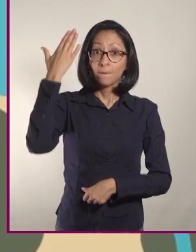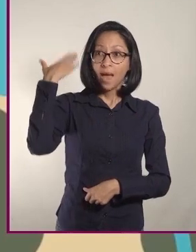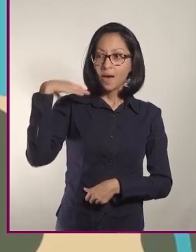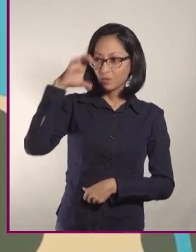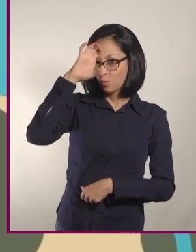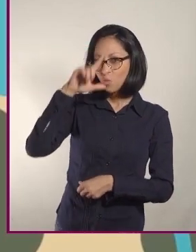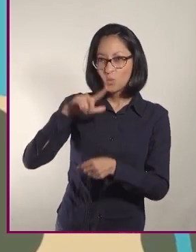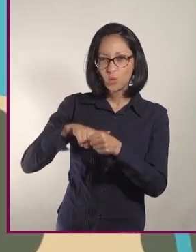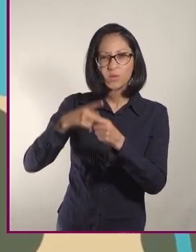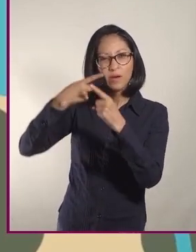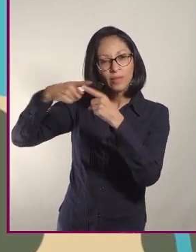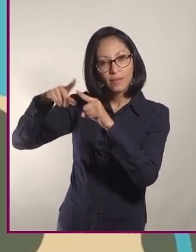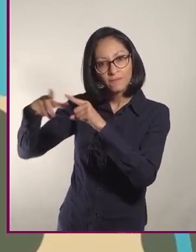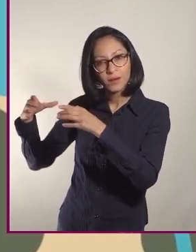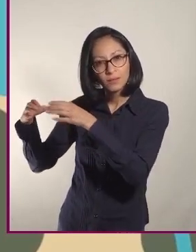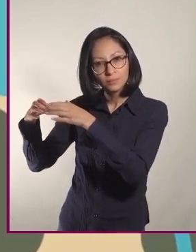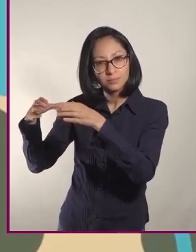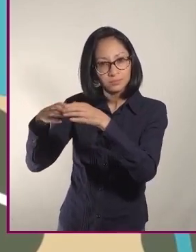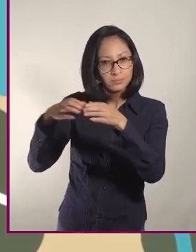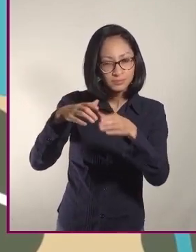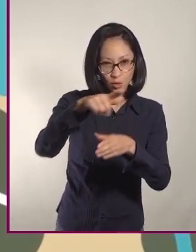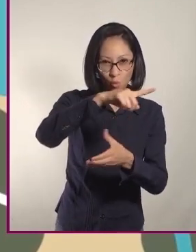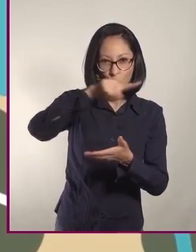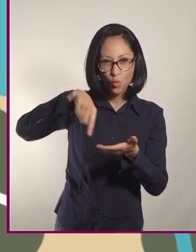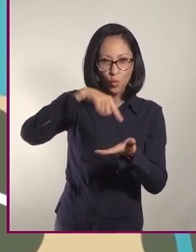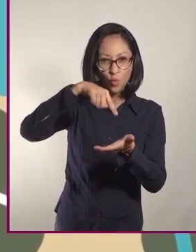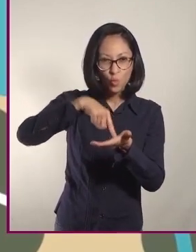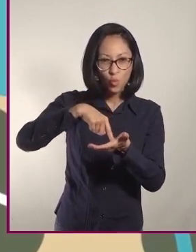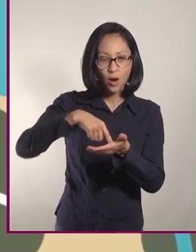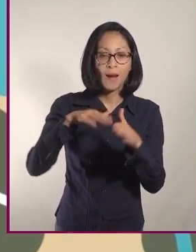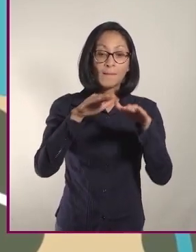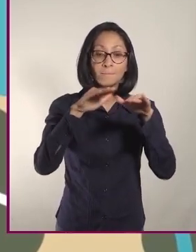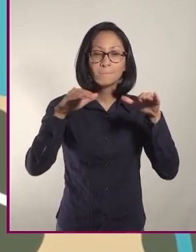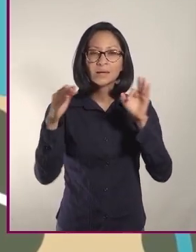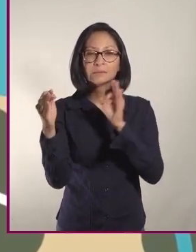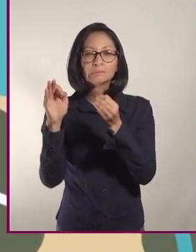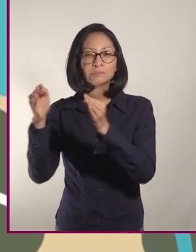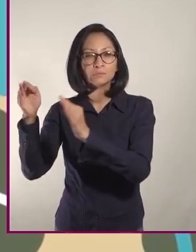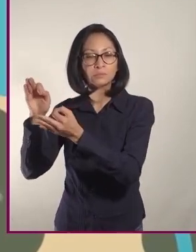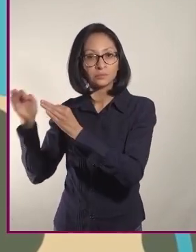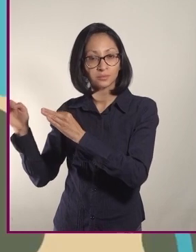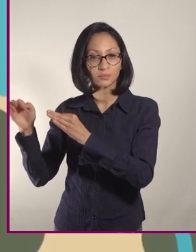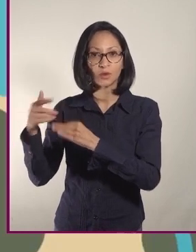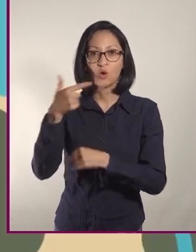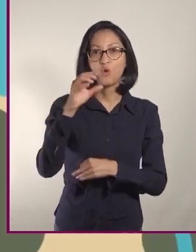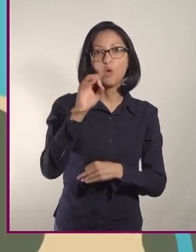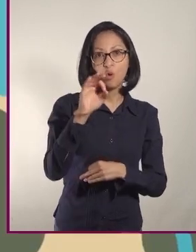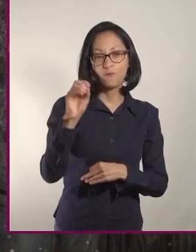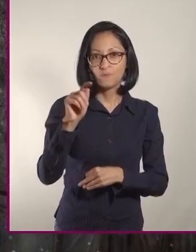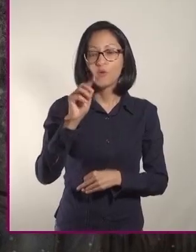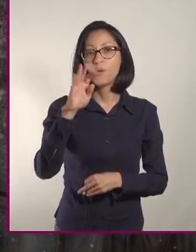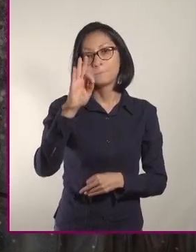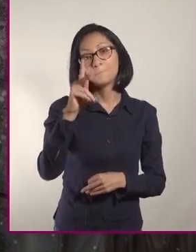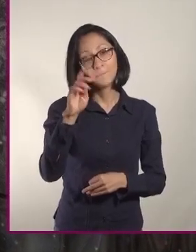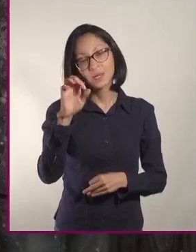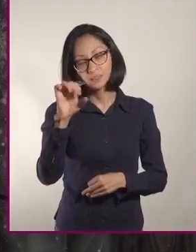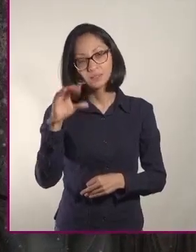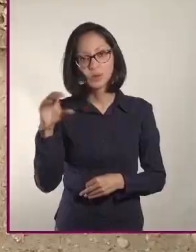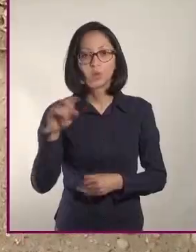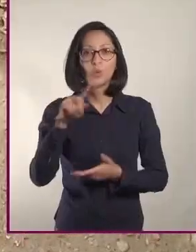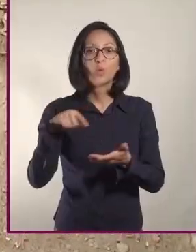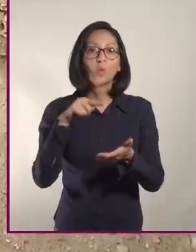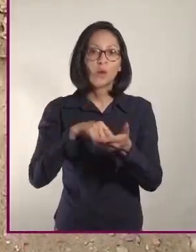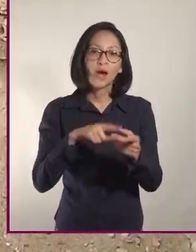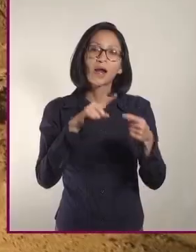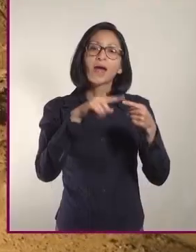culturas provenientes del área geográfica entre el extremo del mar Mediterráneo y el Golfo Pérsico, que incluía Mesopotamia,